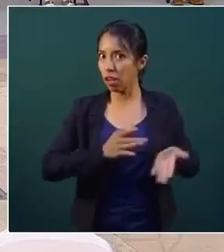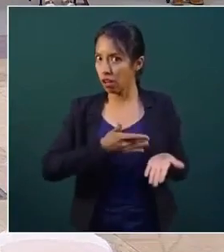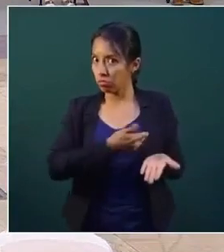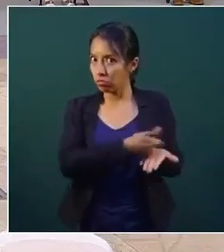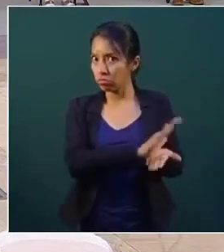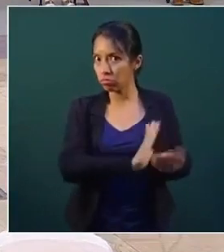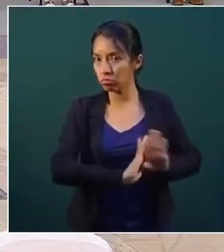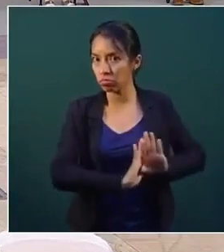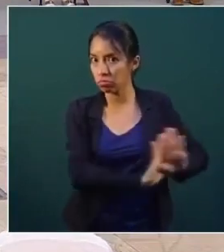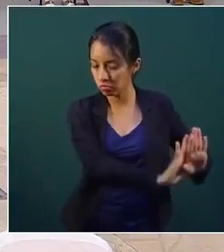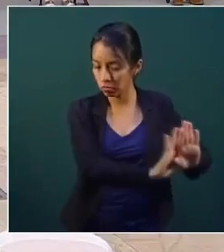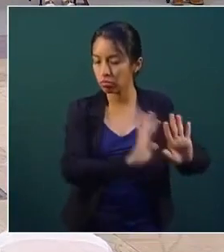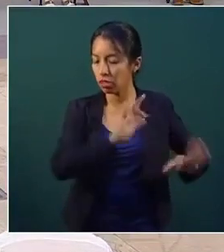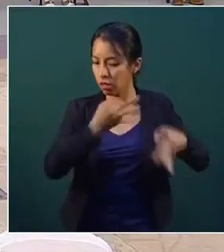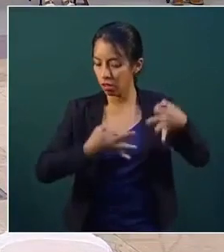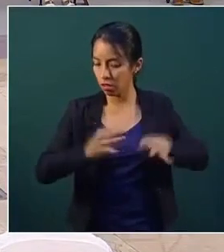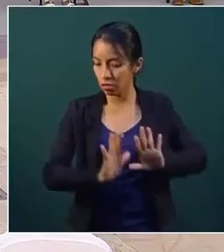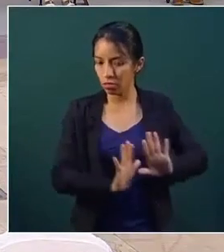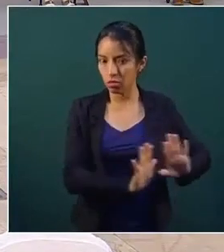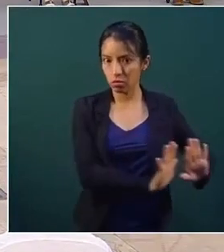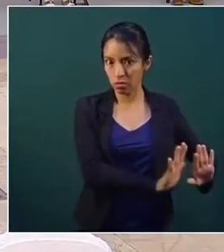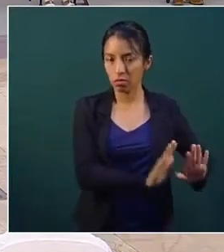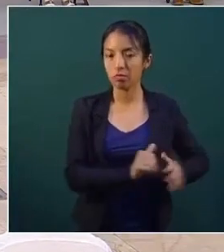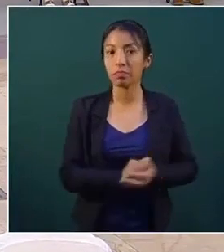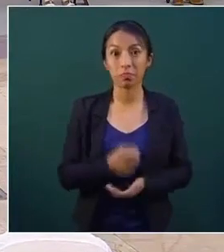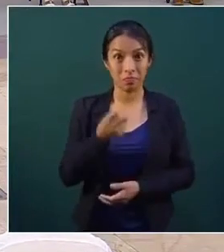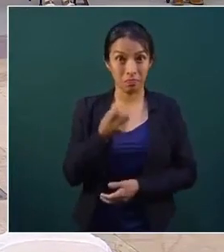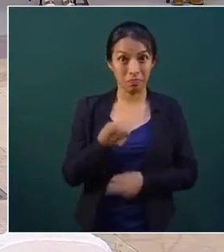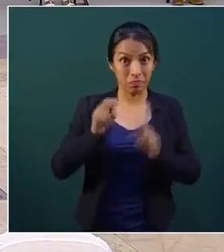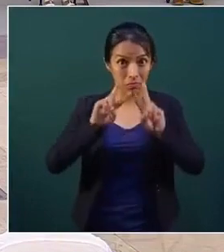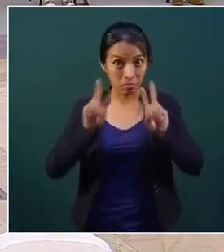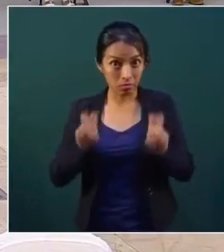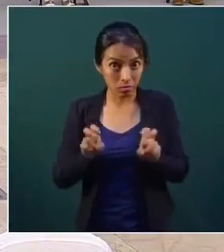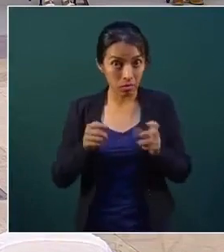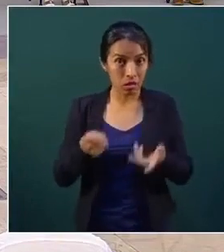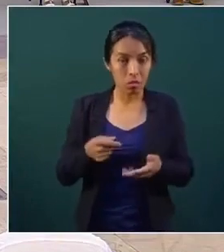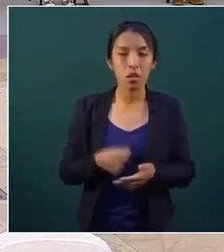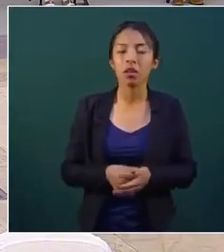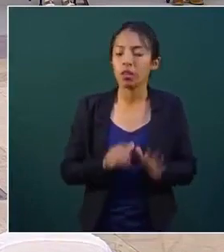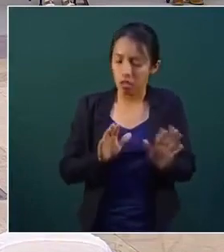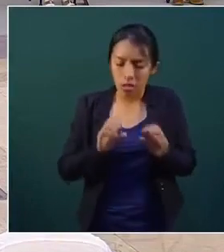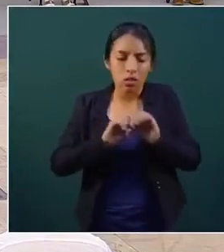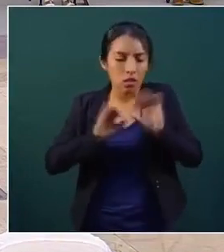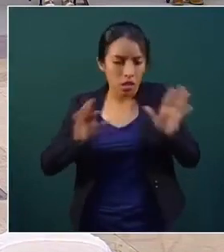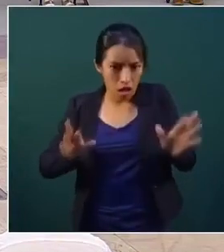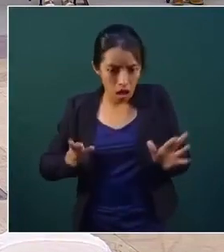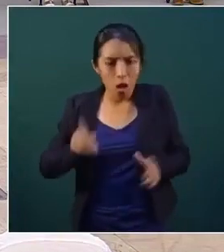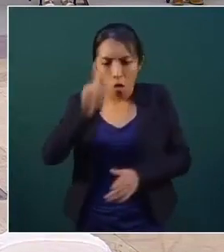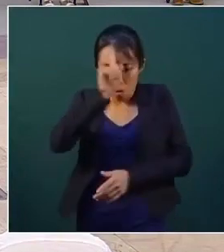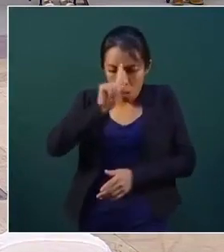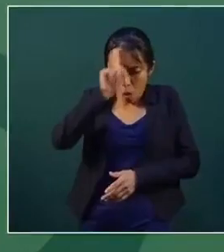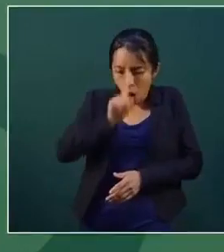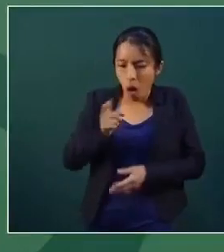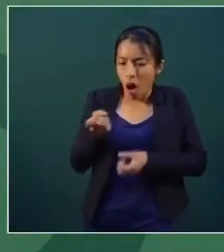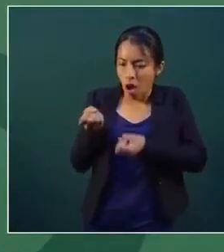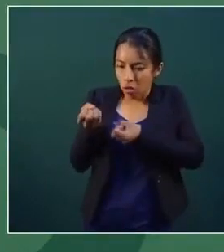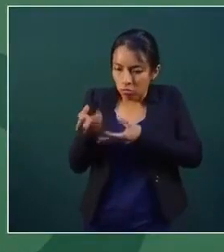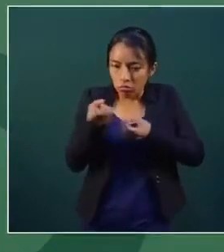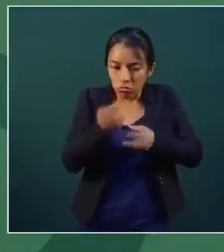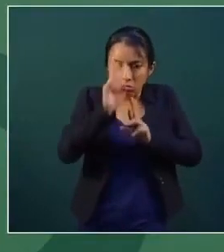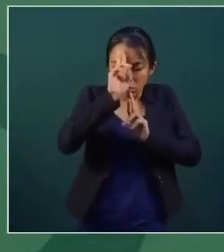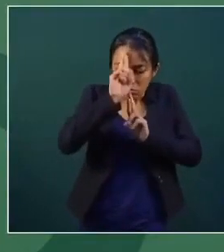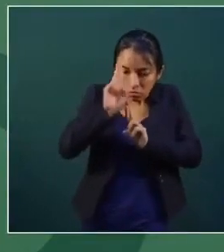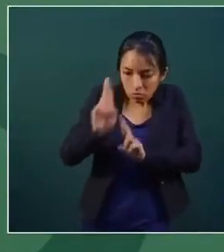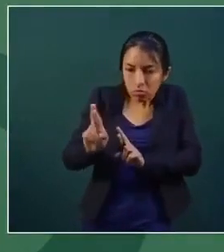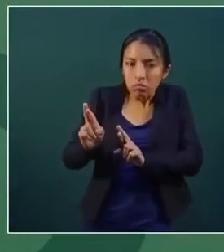sugiriendo de manera respetuosa a las autoridades